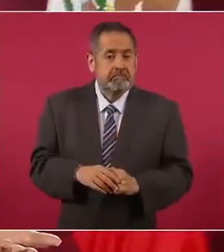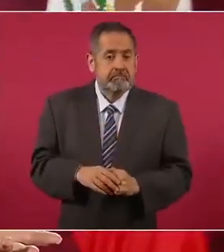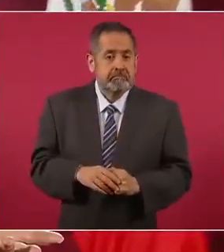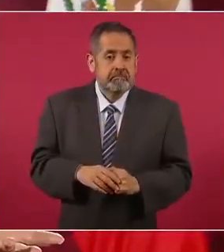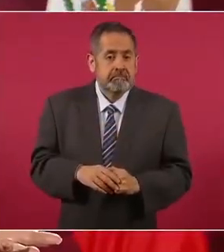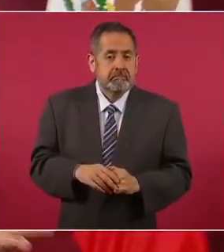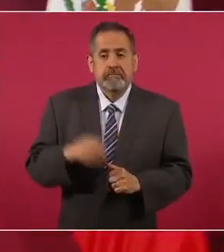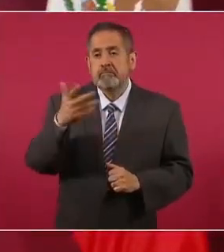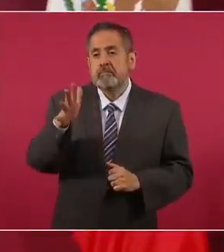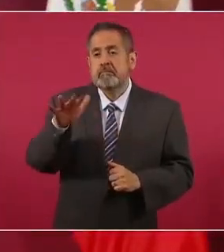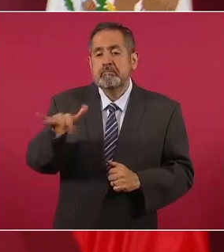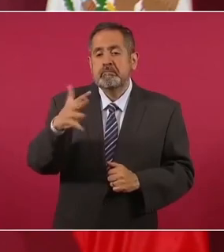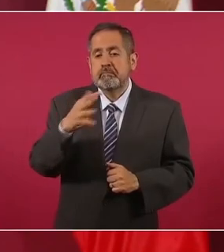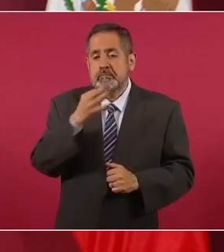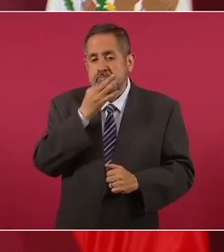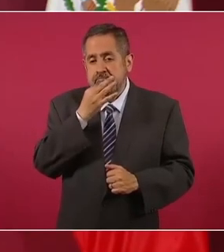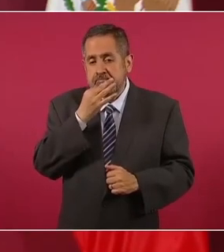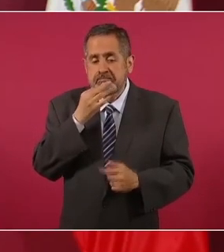10, 15 minutos.